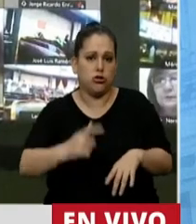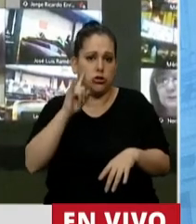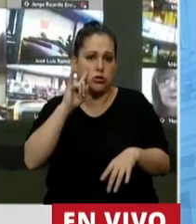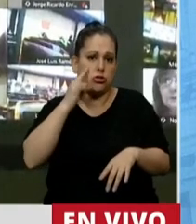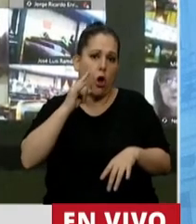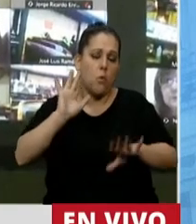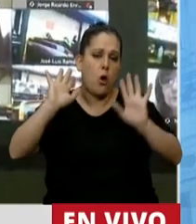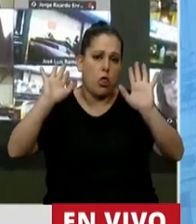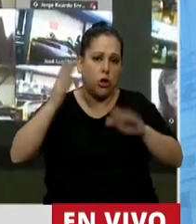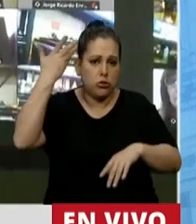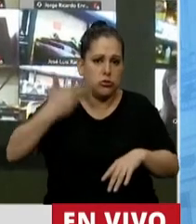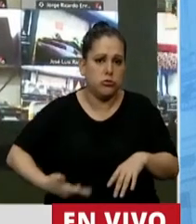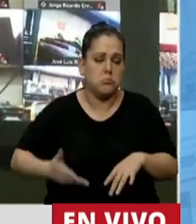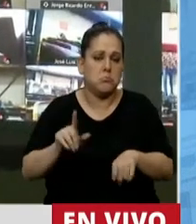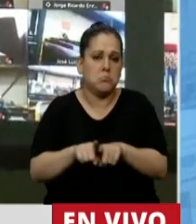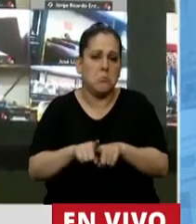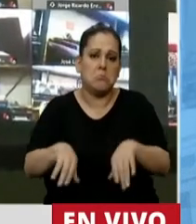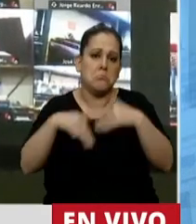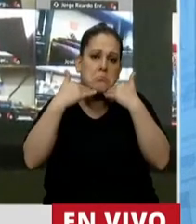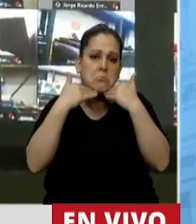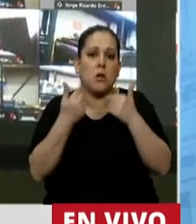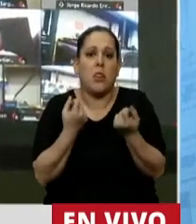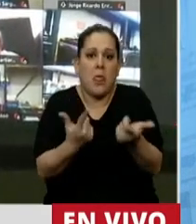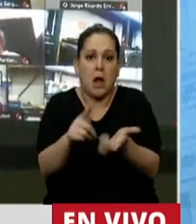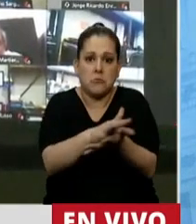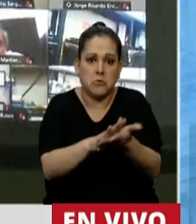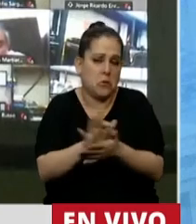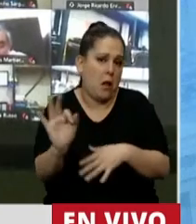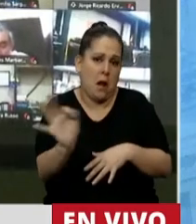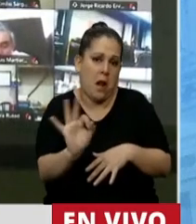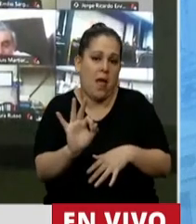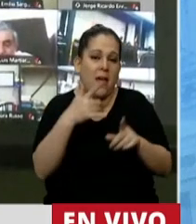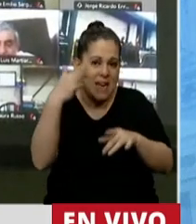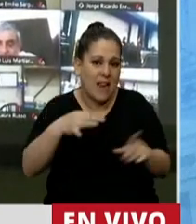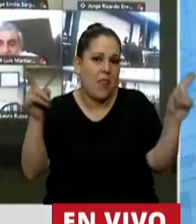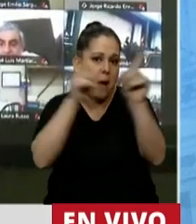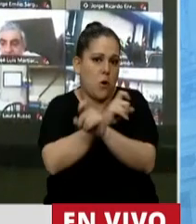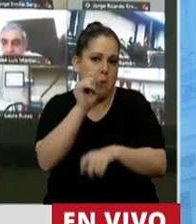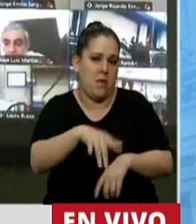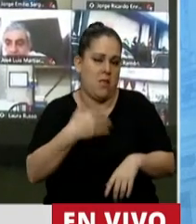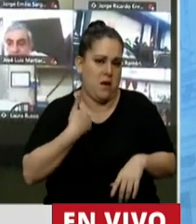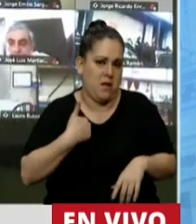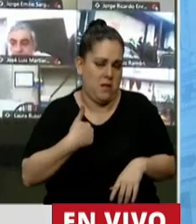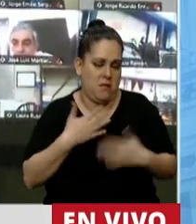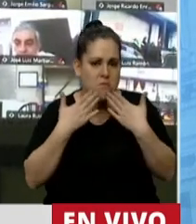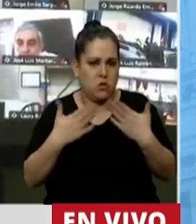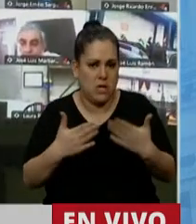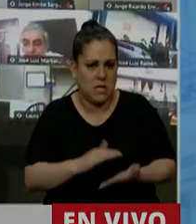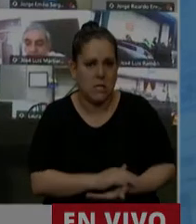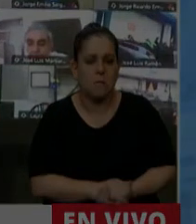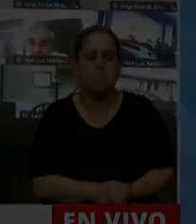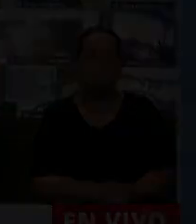seguimos siendo meros espectadores sin solucionar los problemas reales que tiene nuestro país. Muchas gracias. Gracias,